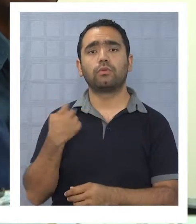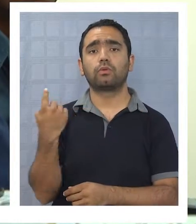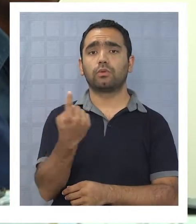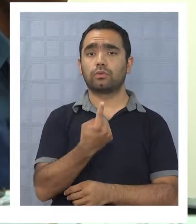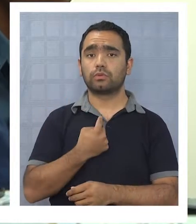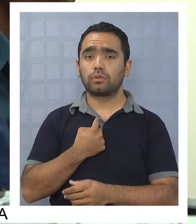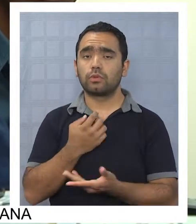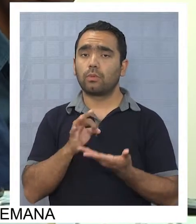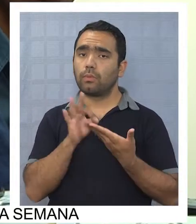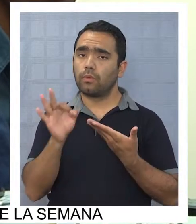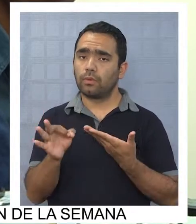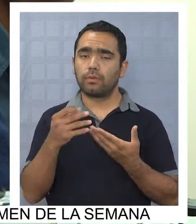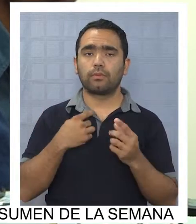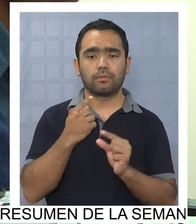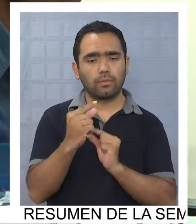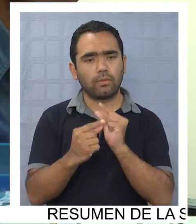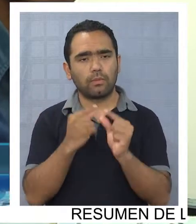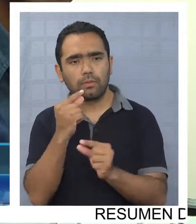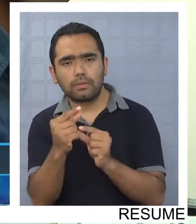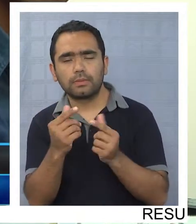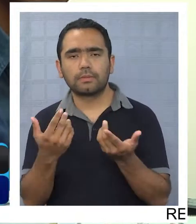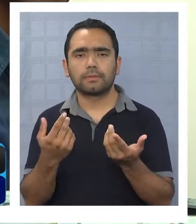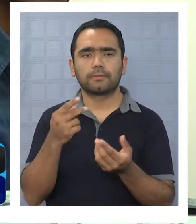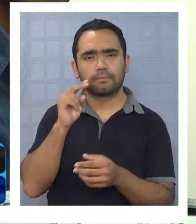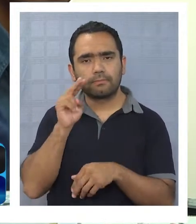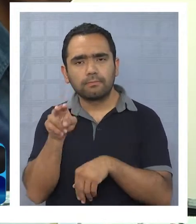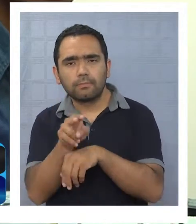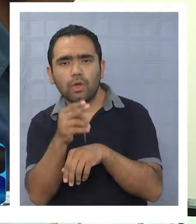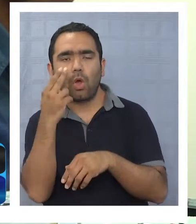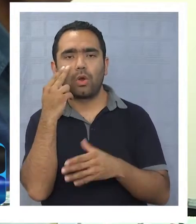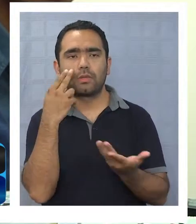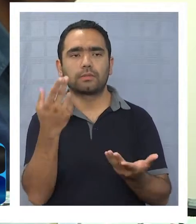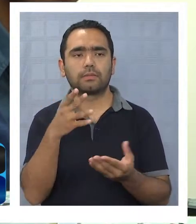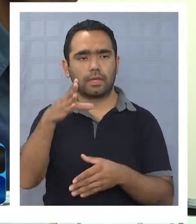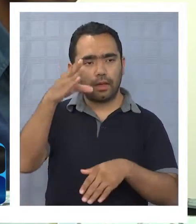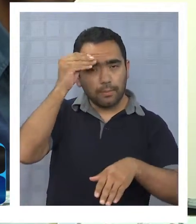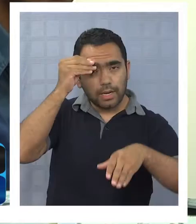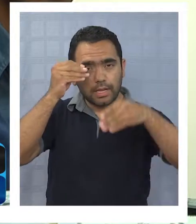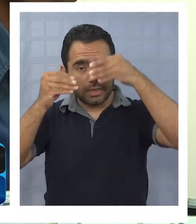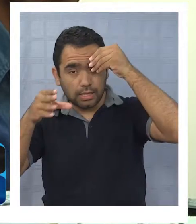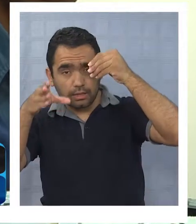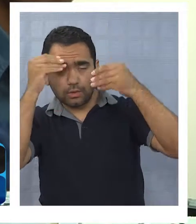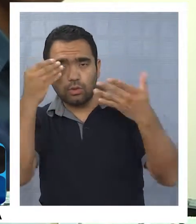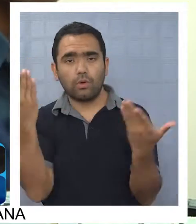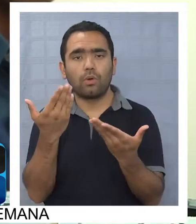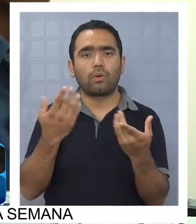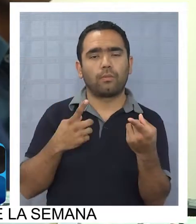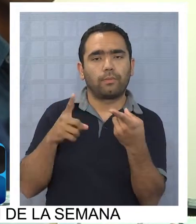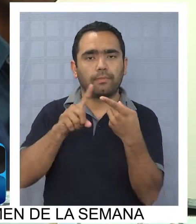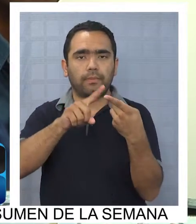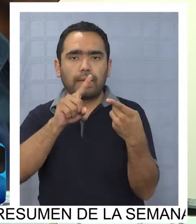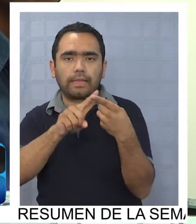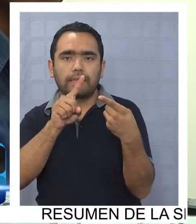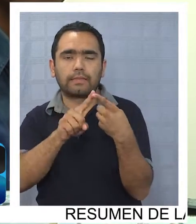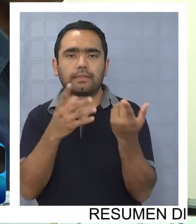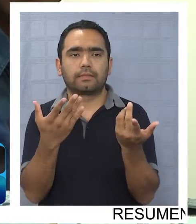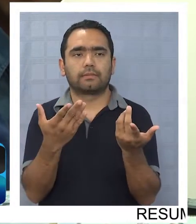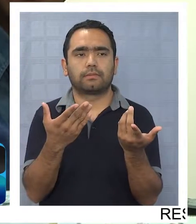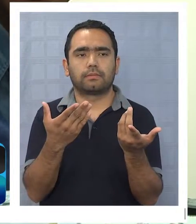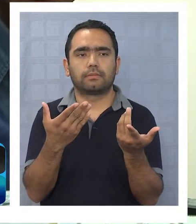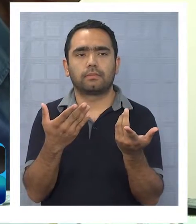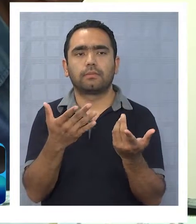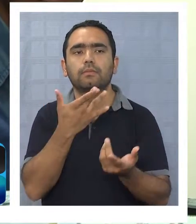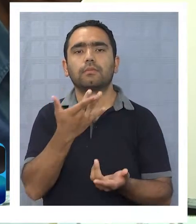poco a poco nos hemos ido involucrando y hemos ido aprendiendo también a ser parte de la iglesia, porque